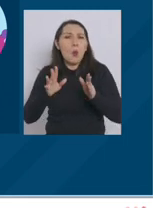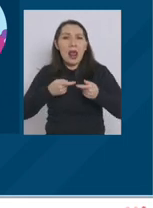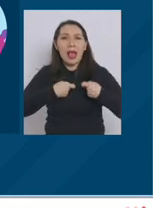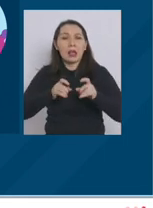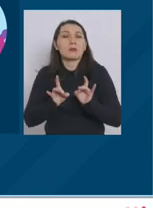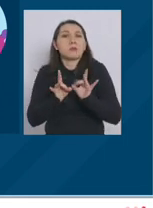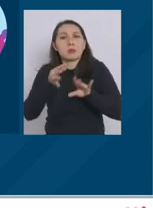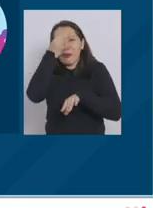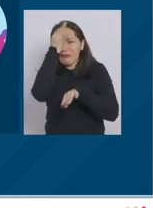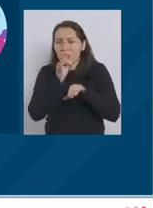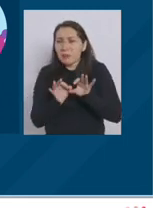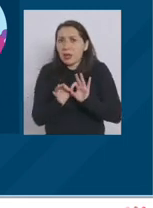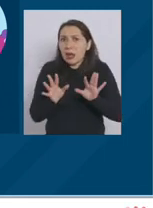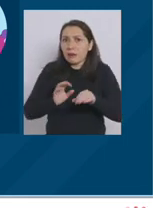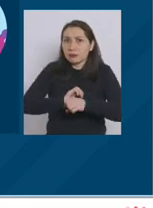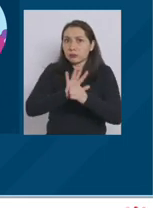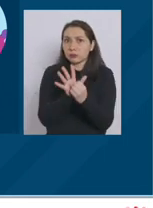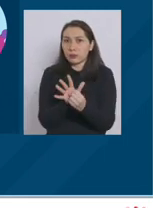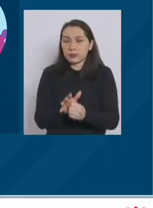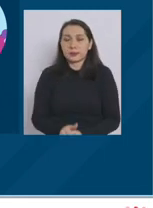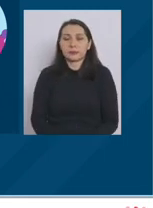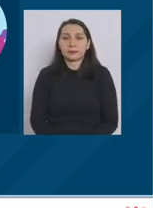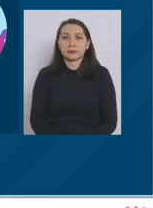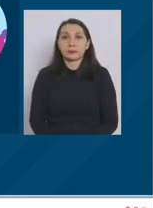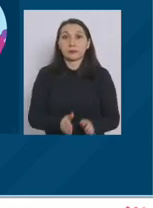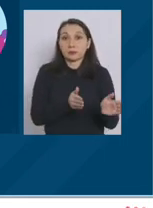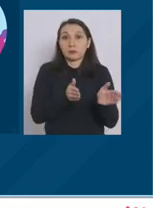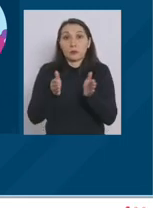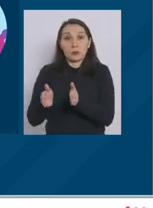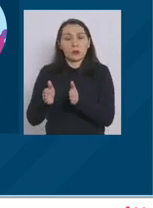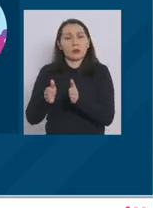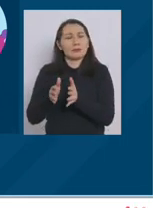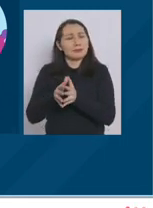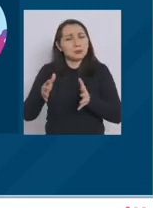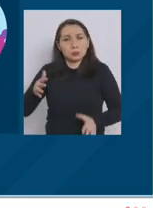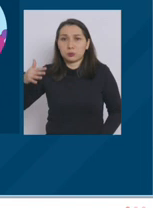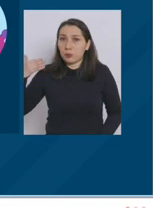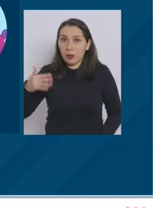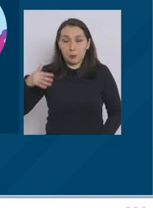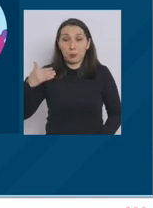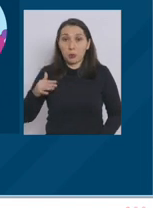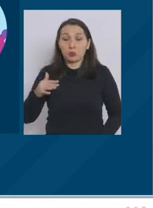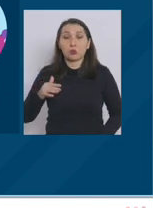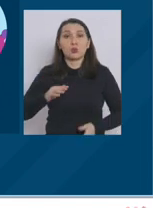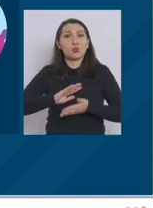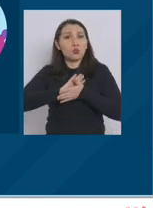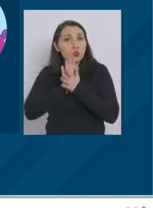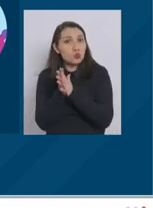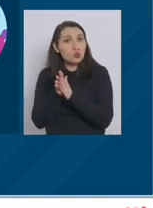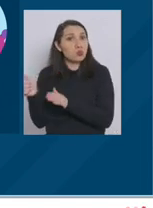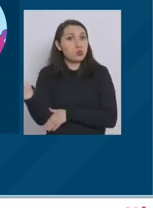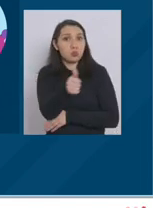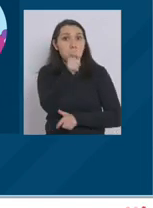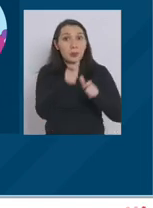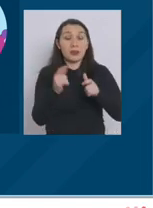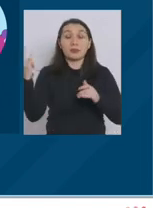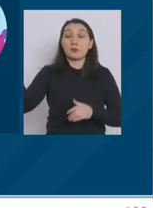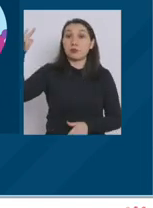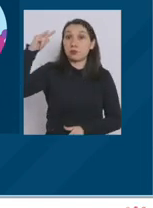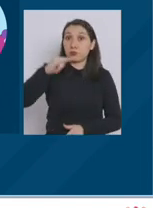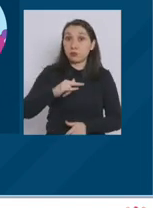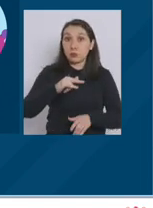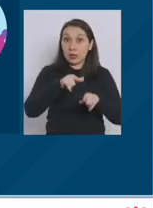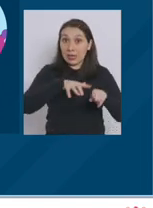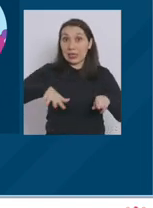gasto originado por COVID-19. Por otro lado, y muy importante, todos los viajeros en el aeropuerto son